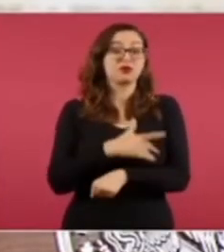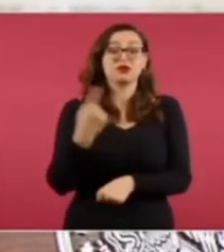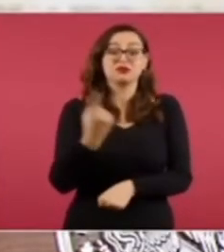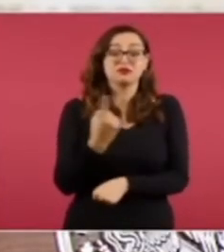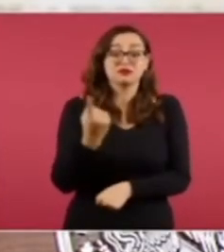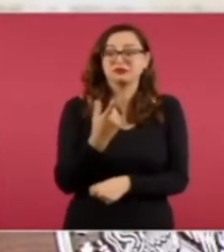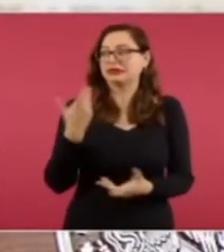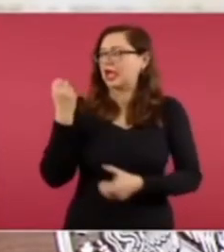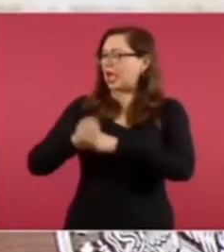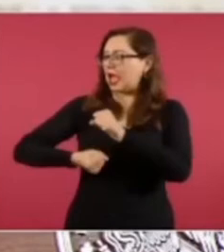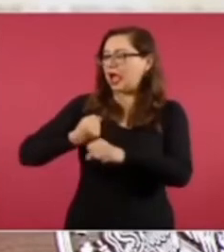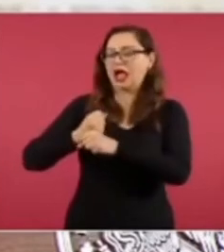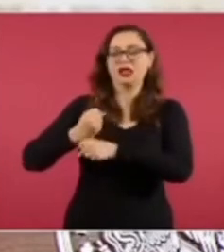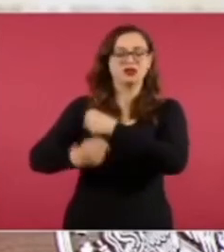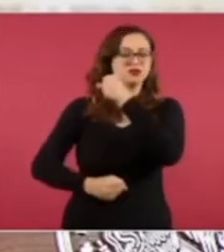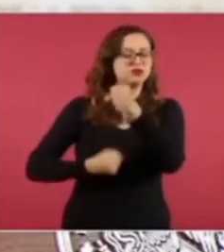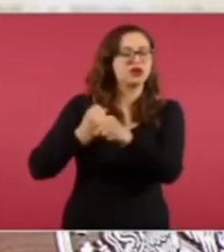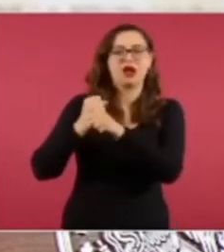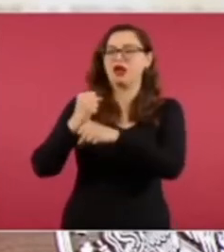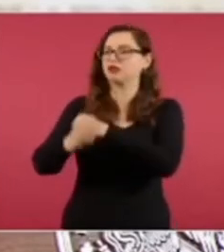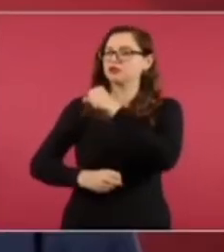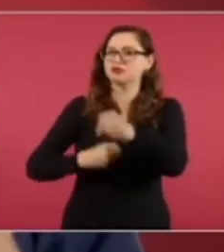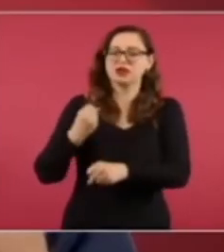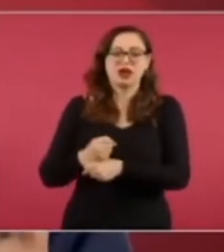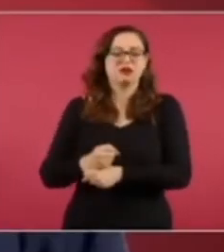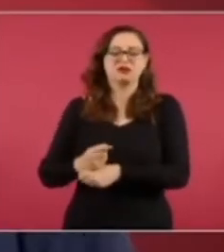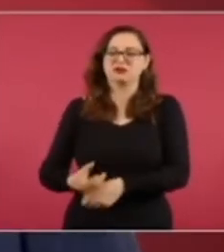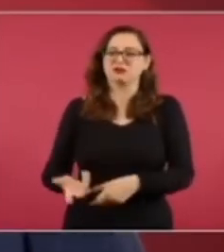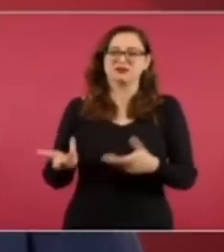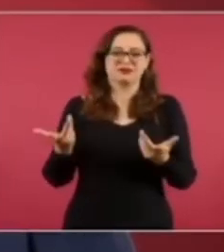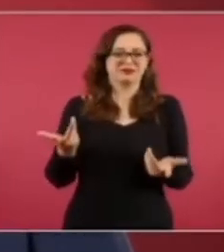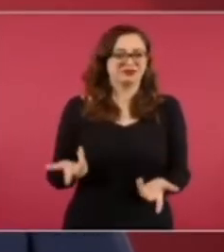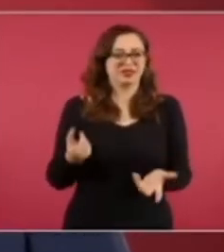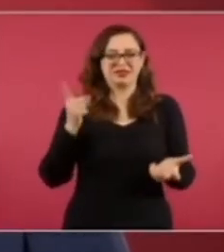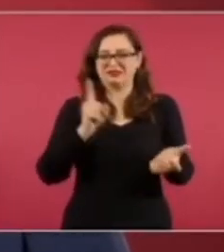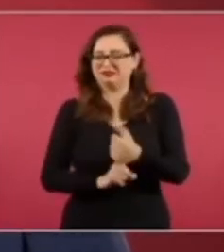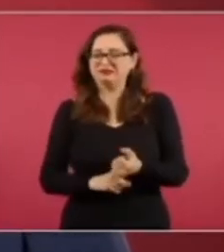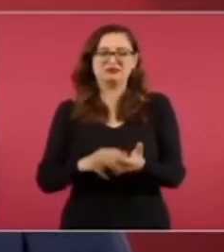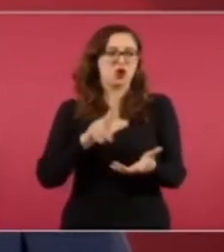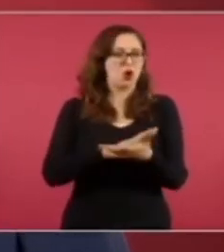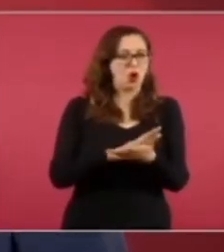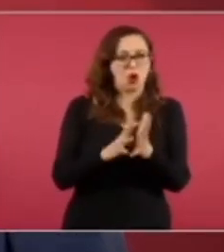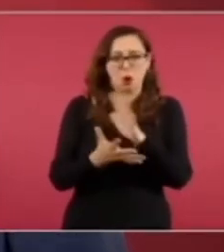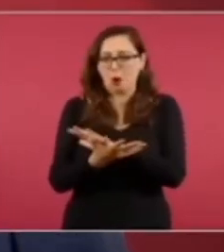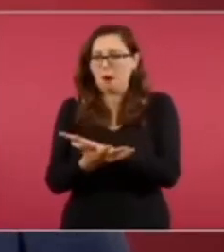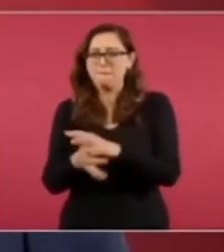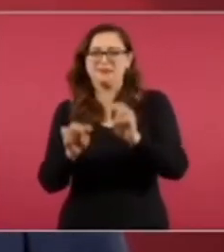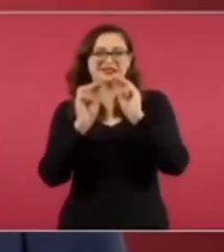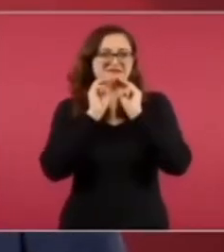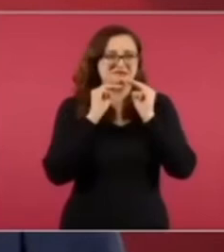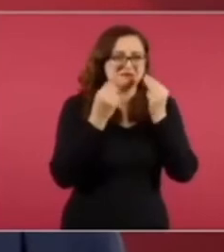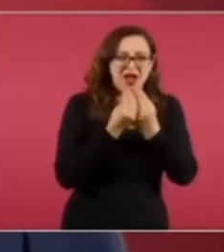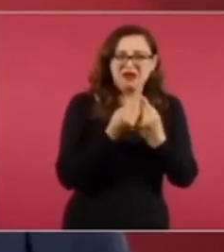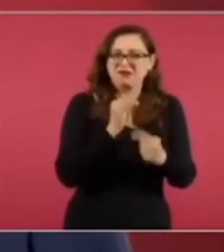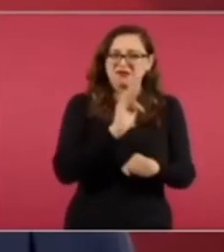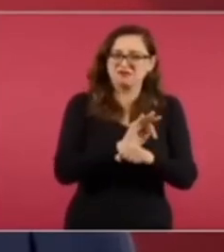años y de las complicidades, las componendas.